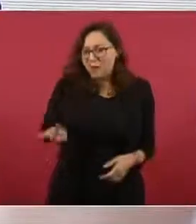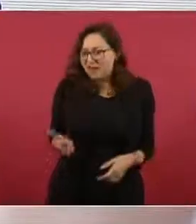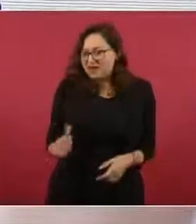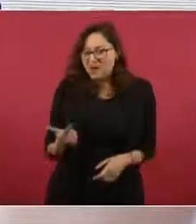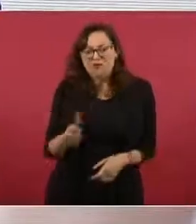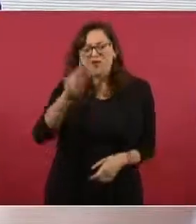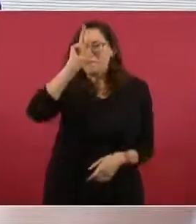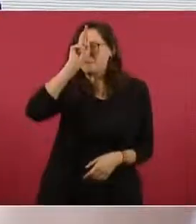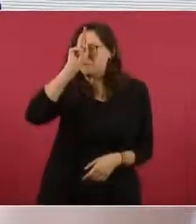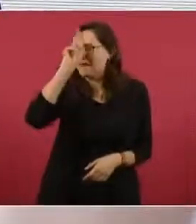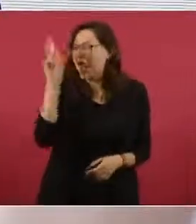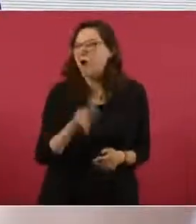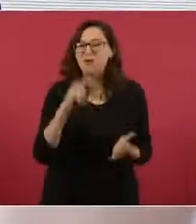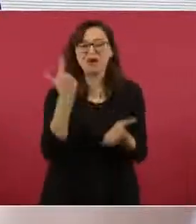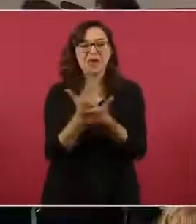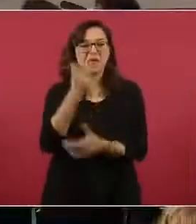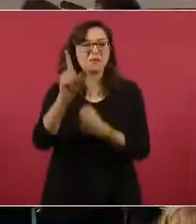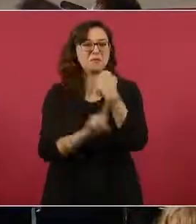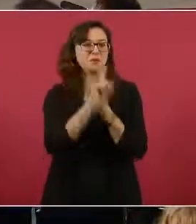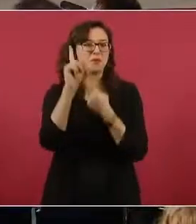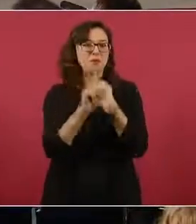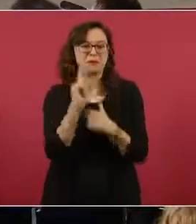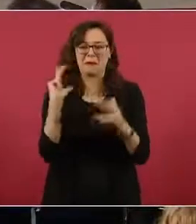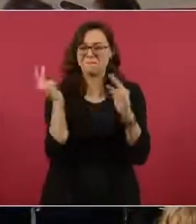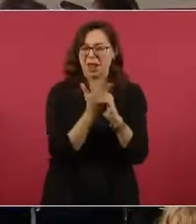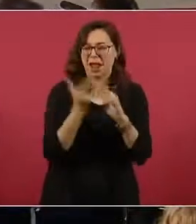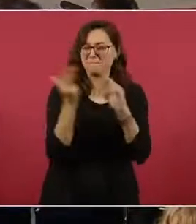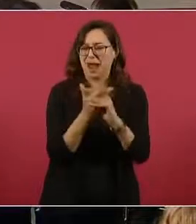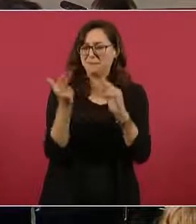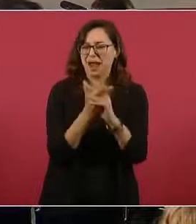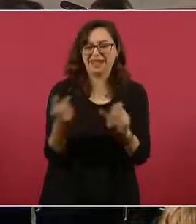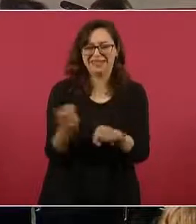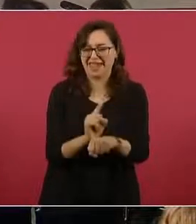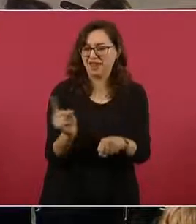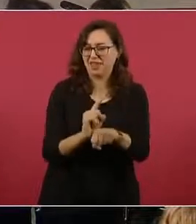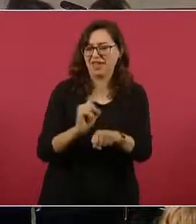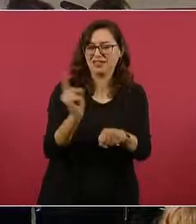con más homicidios?